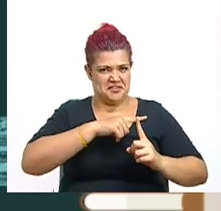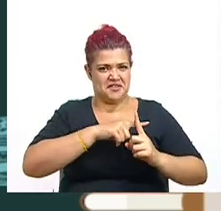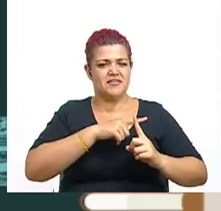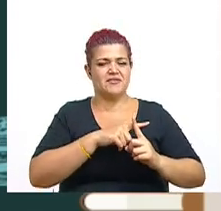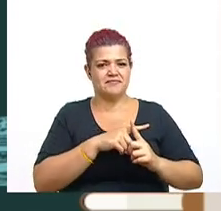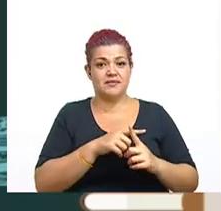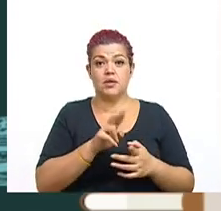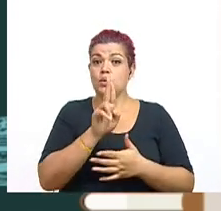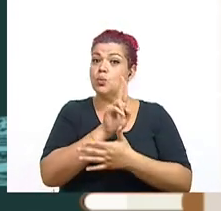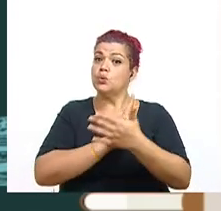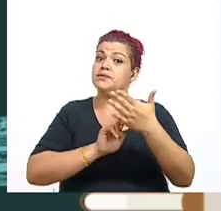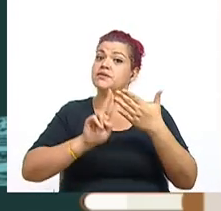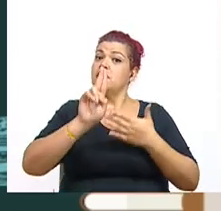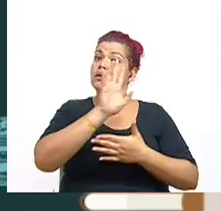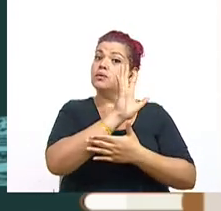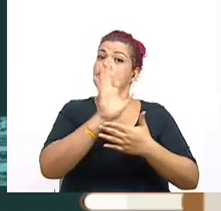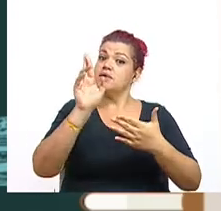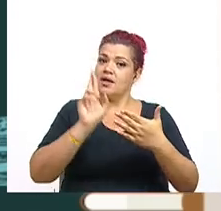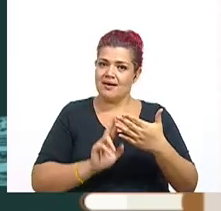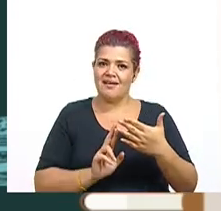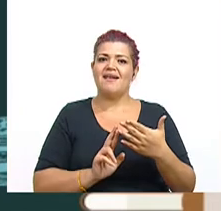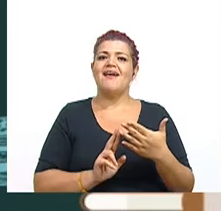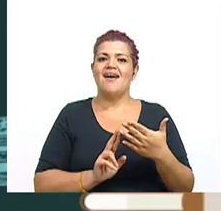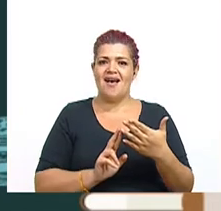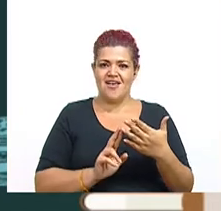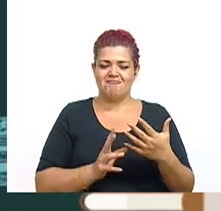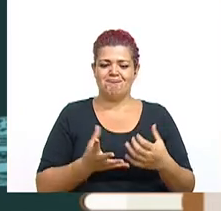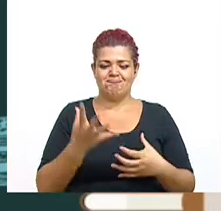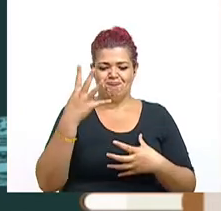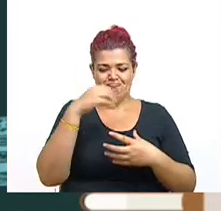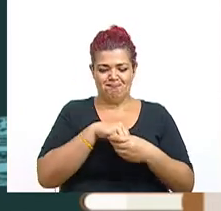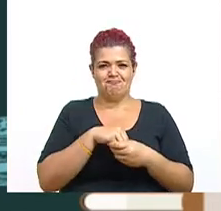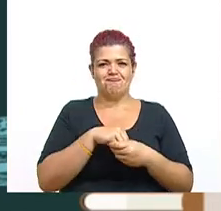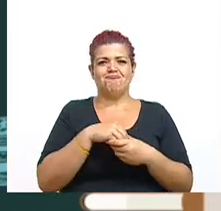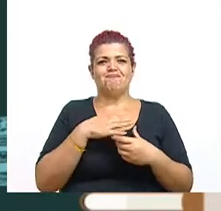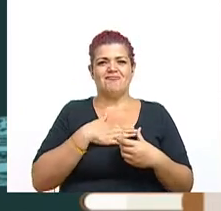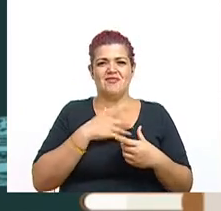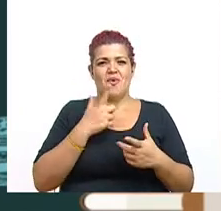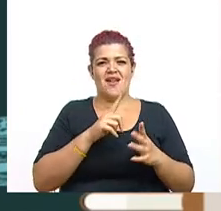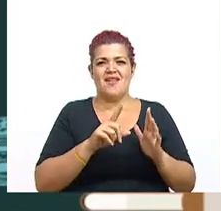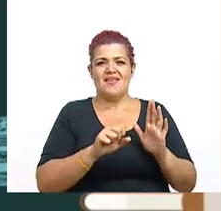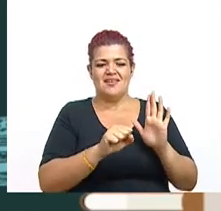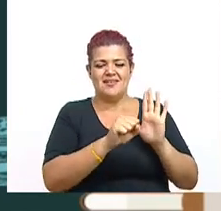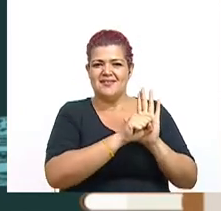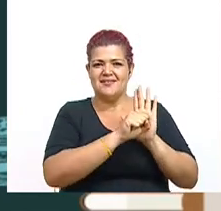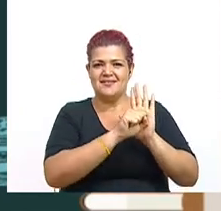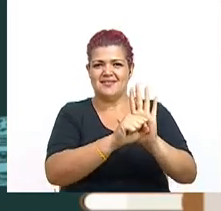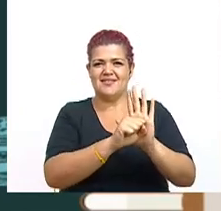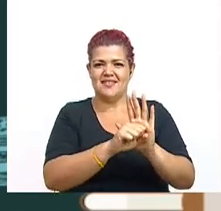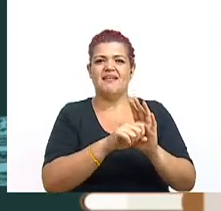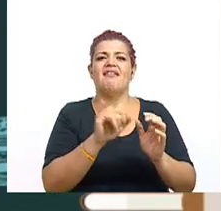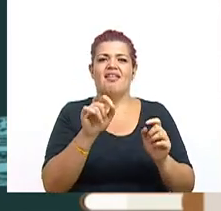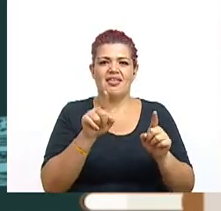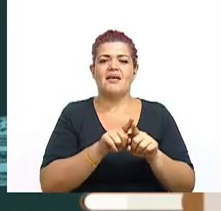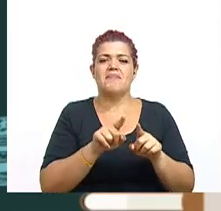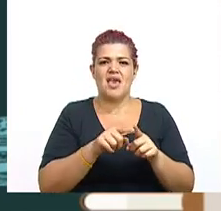Universidad de Costa Rica lo tiene interiorizado, no solamente en su logo, sino también en su misión. Vamos a dejar por aquí, porque esto